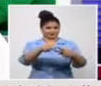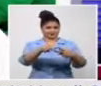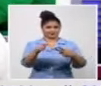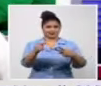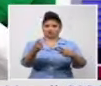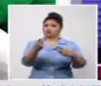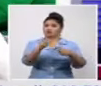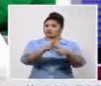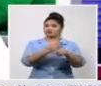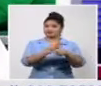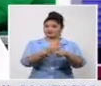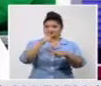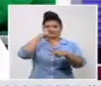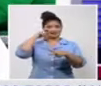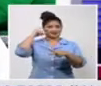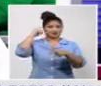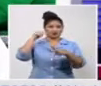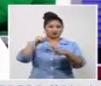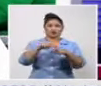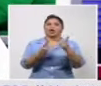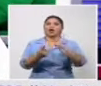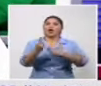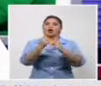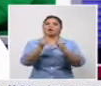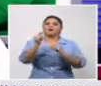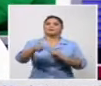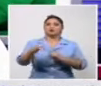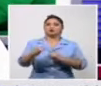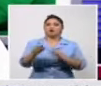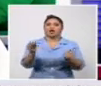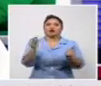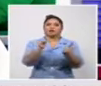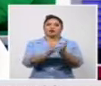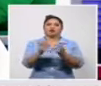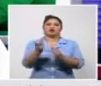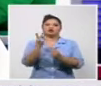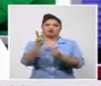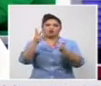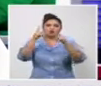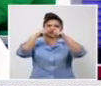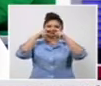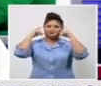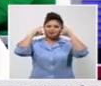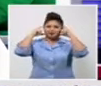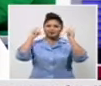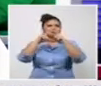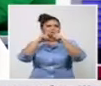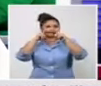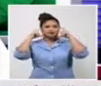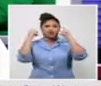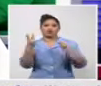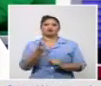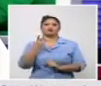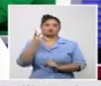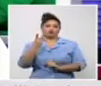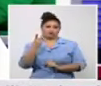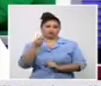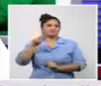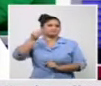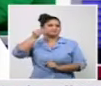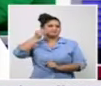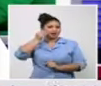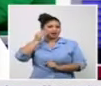se lo están poniendo doble que es ese que es azulito por un lado o blanco por el otro y como natural desde el primer sopleo